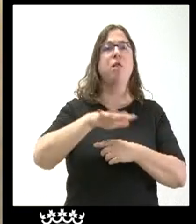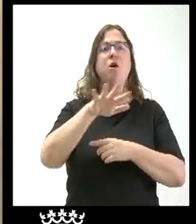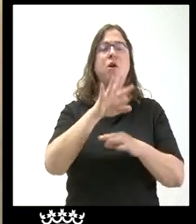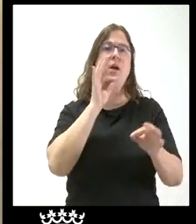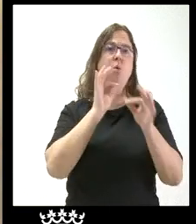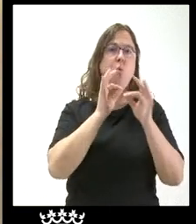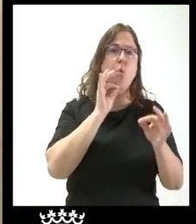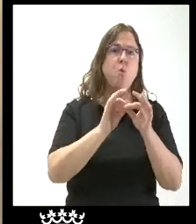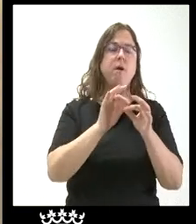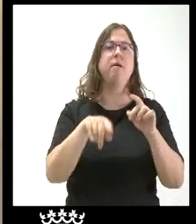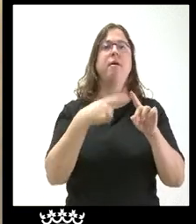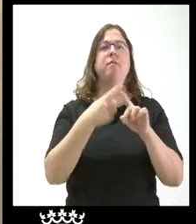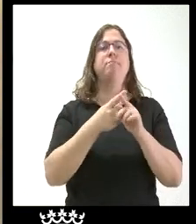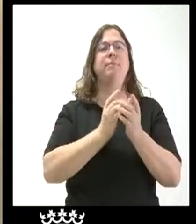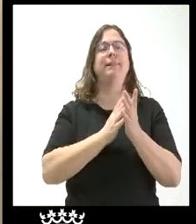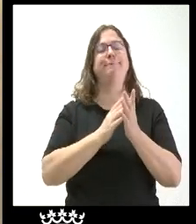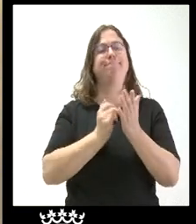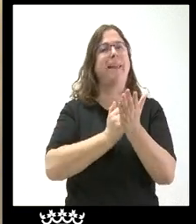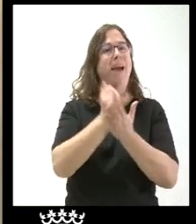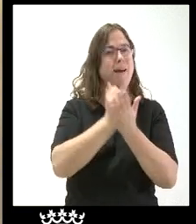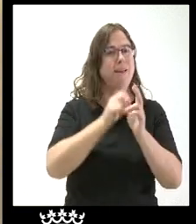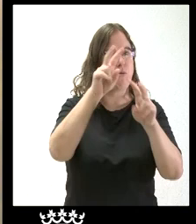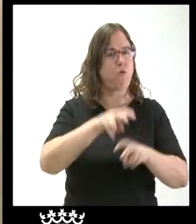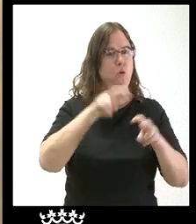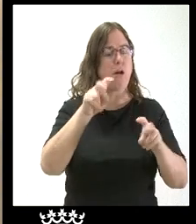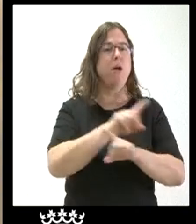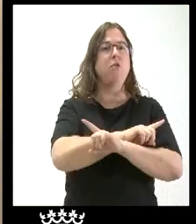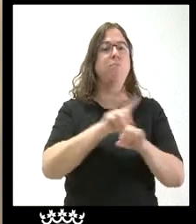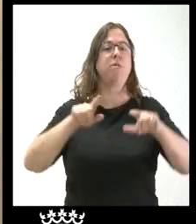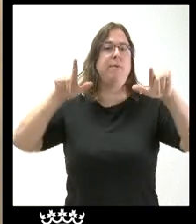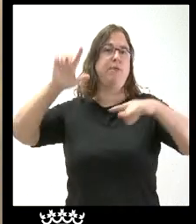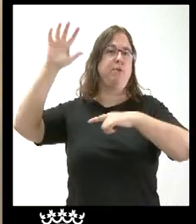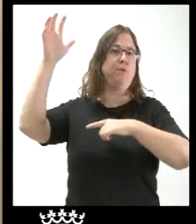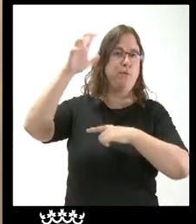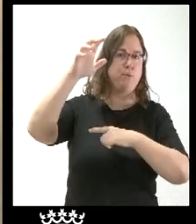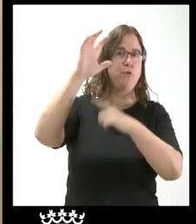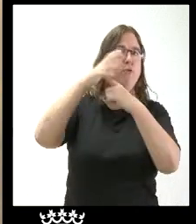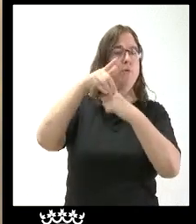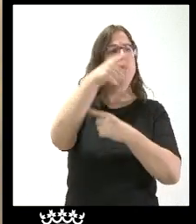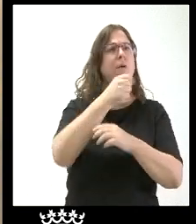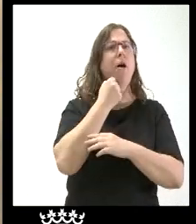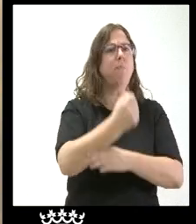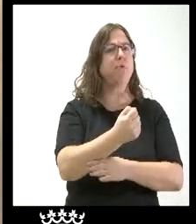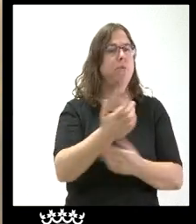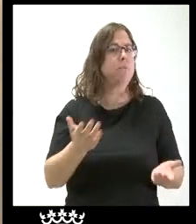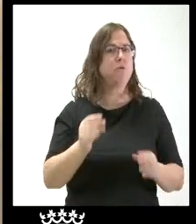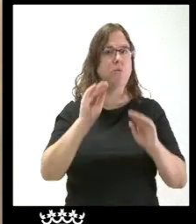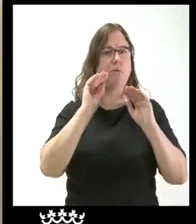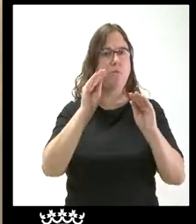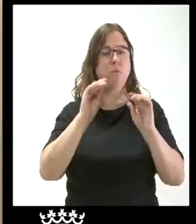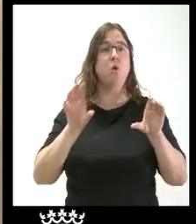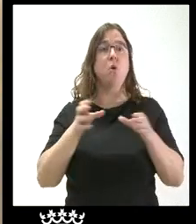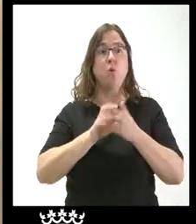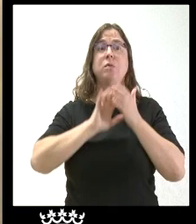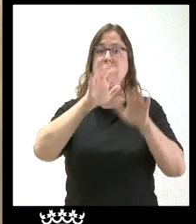viñedo de plantaciones de producción agrícola que ustedes apoyaron y la pregunta es si la Junta de Castilla y León que gobierna